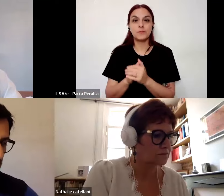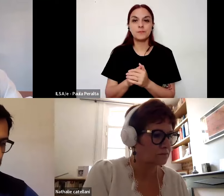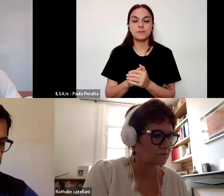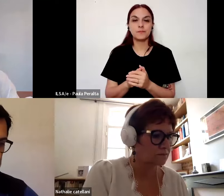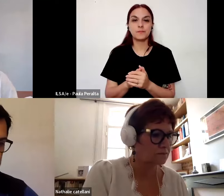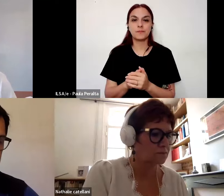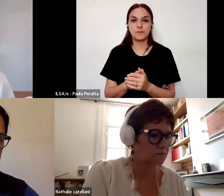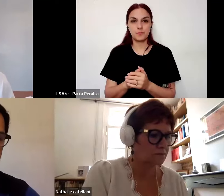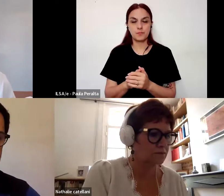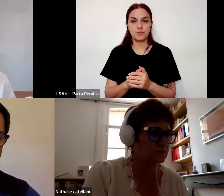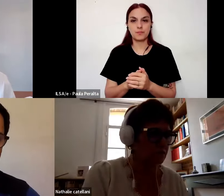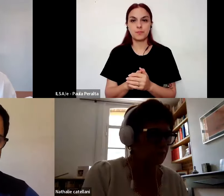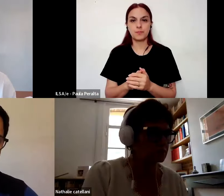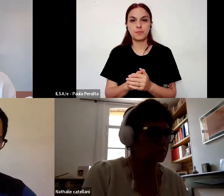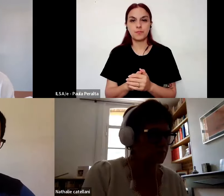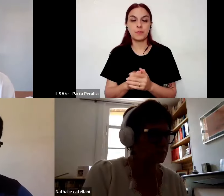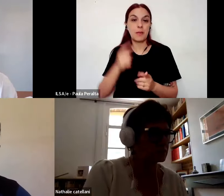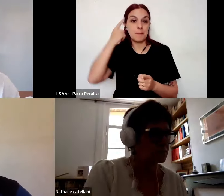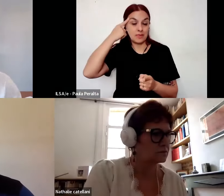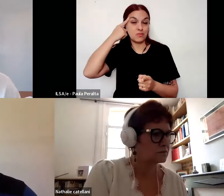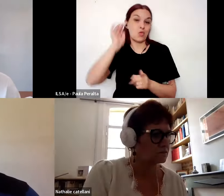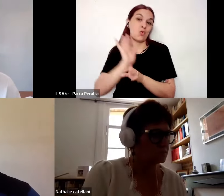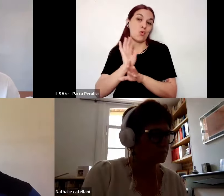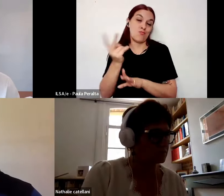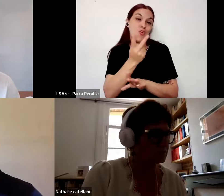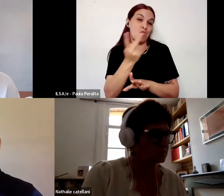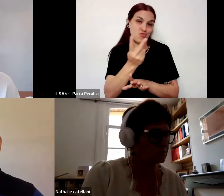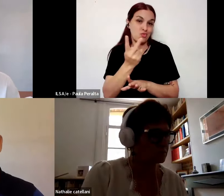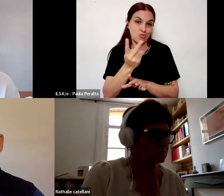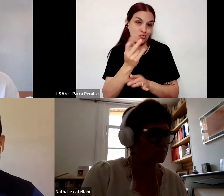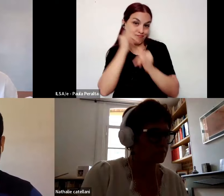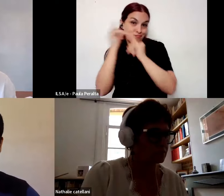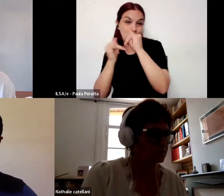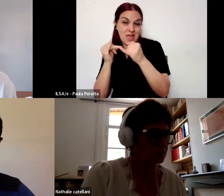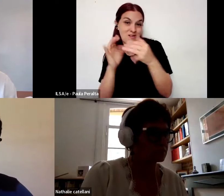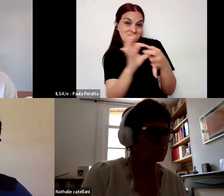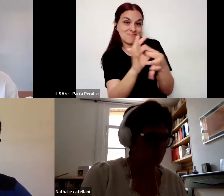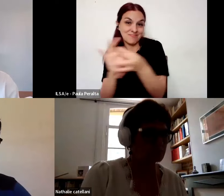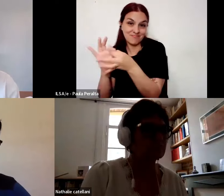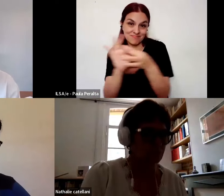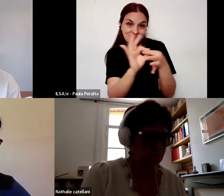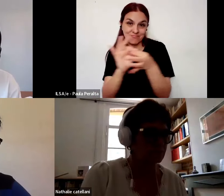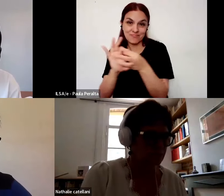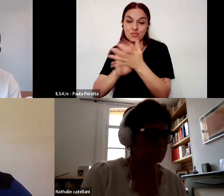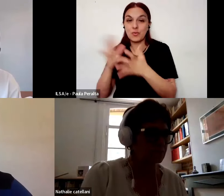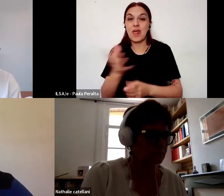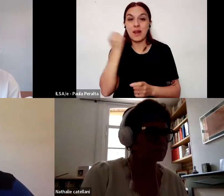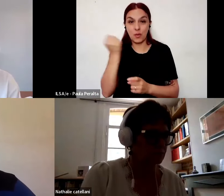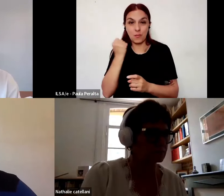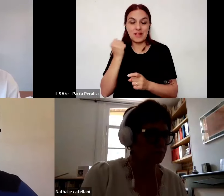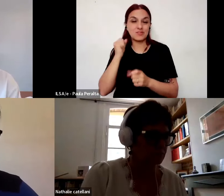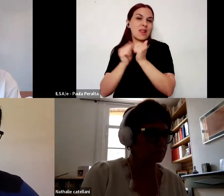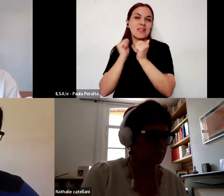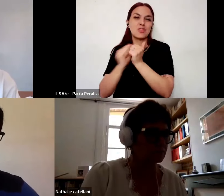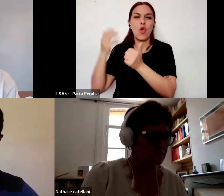se entrelaza en algún sentido con lo que planteaba Daniel con esta recuperación también histórica